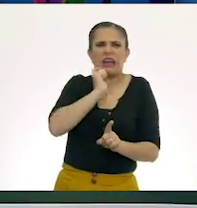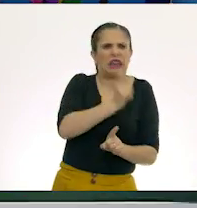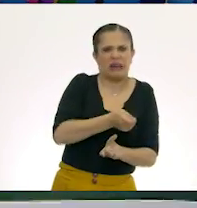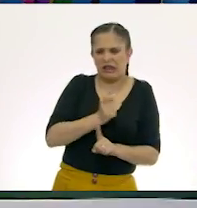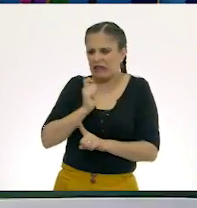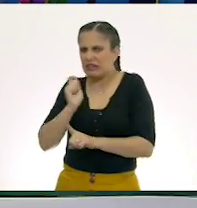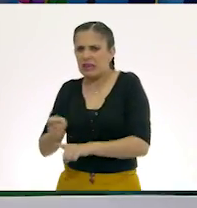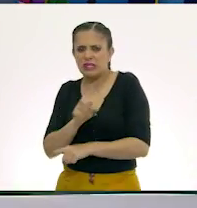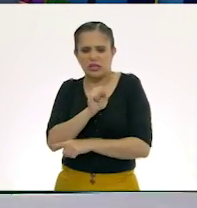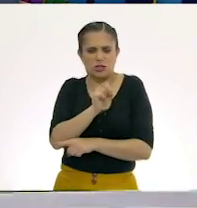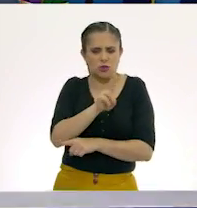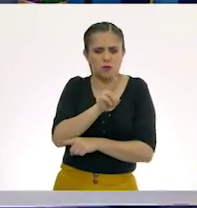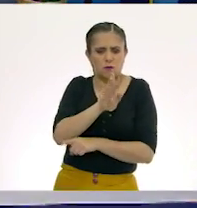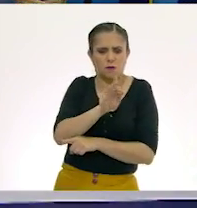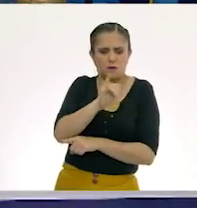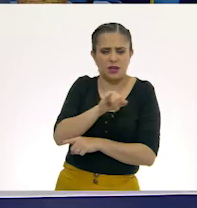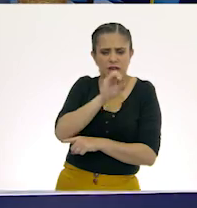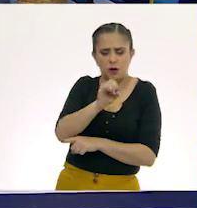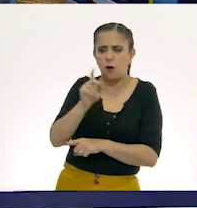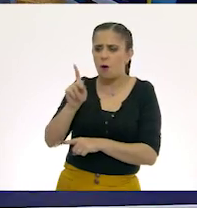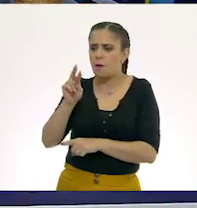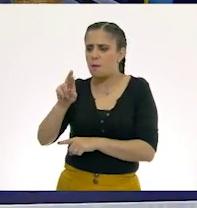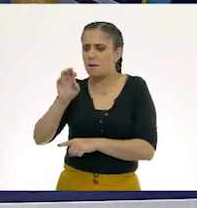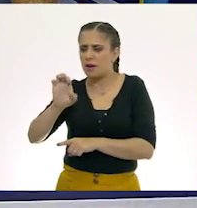se tratan los sufijos y los prefijos.